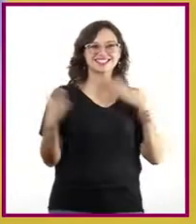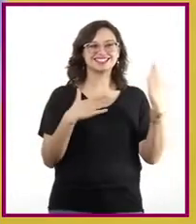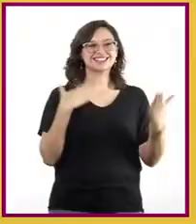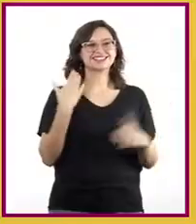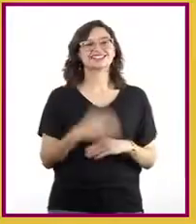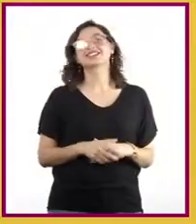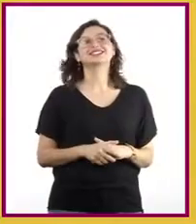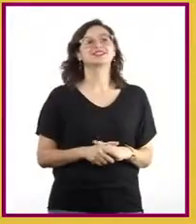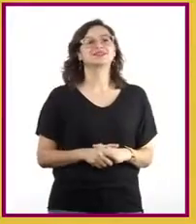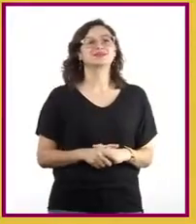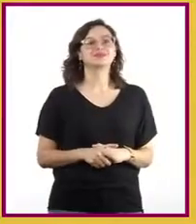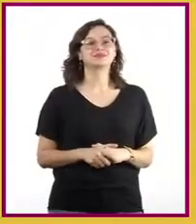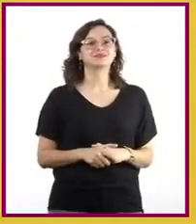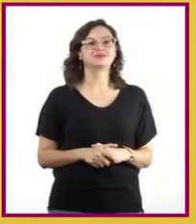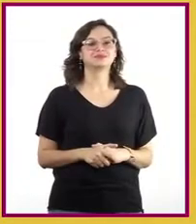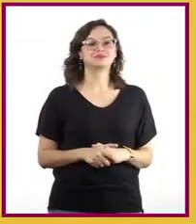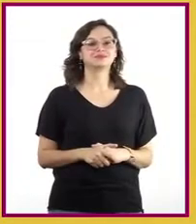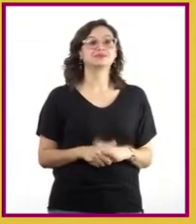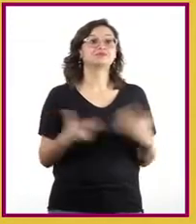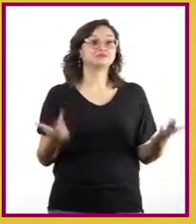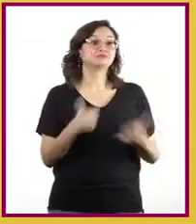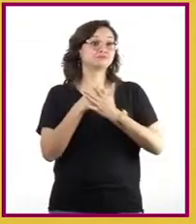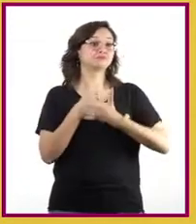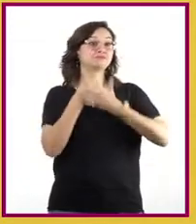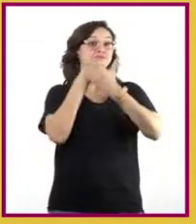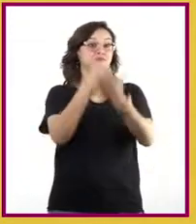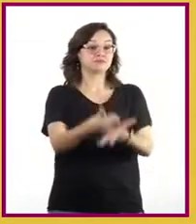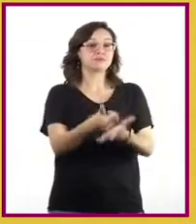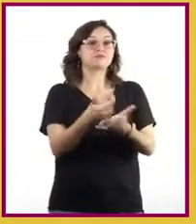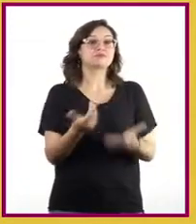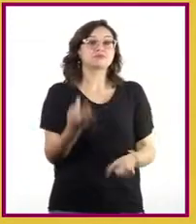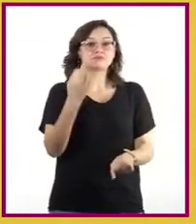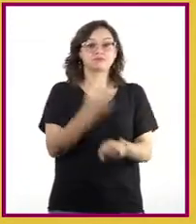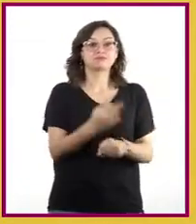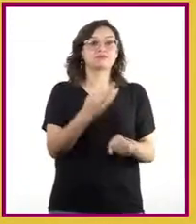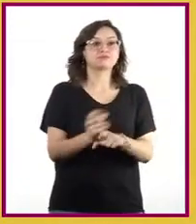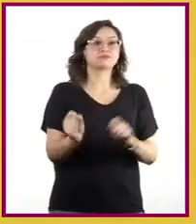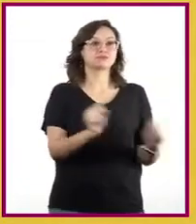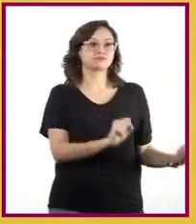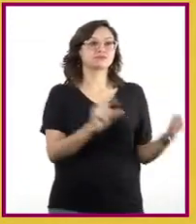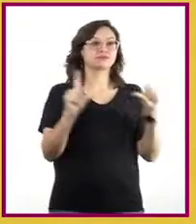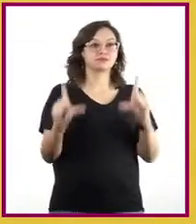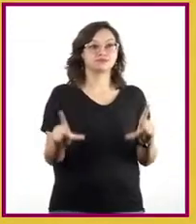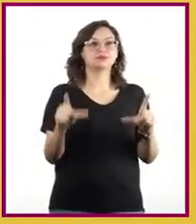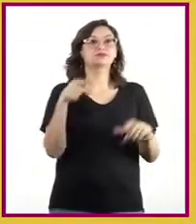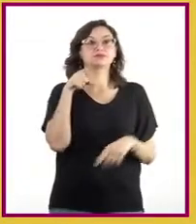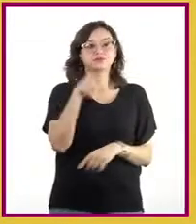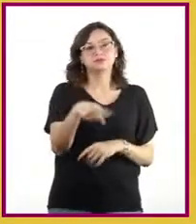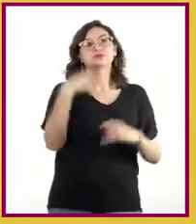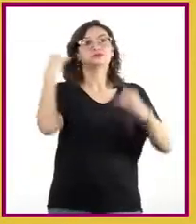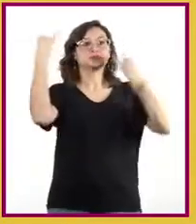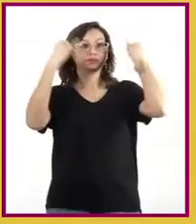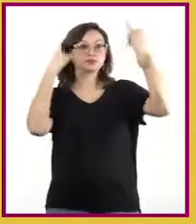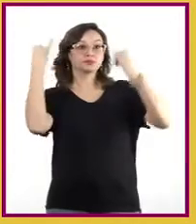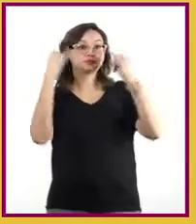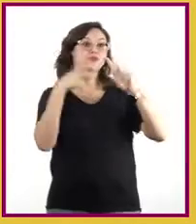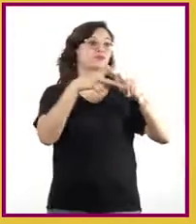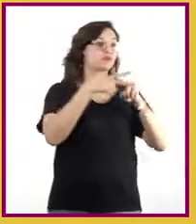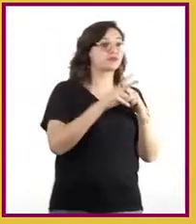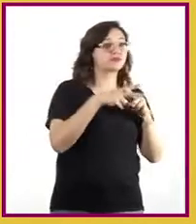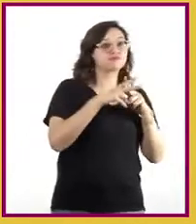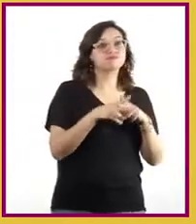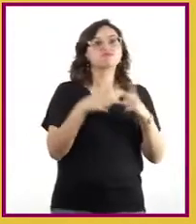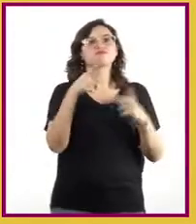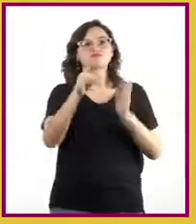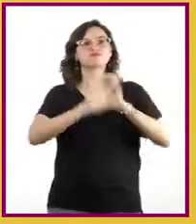proceso. Para ayudarlos, les presentamos la siguiente cápsula, donde podrán encontrar ideas y herramientas para